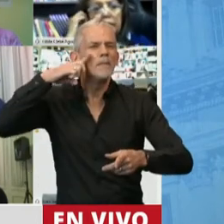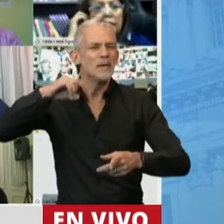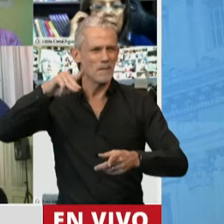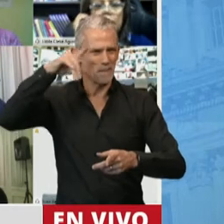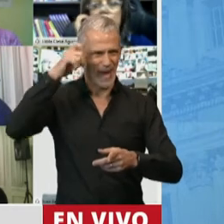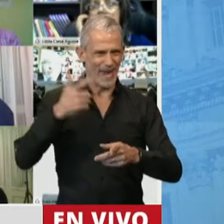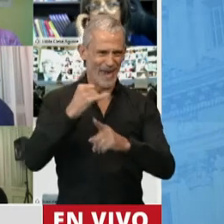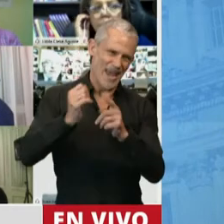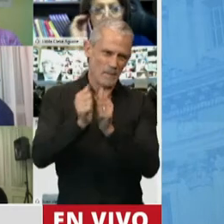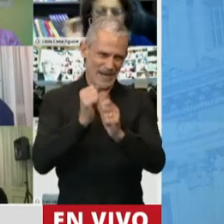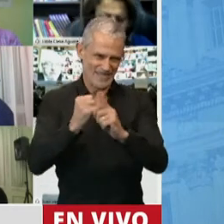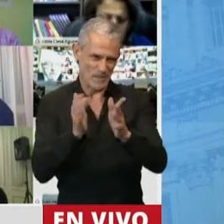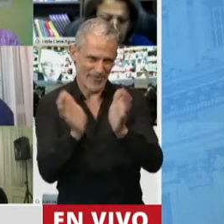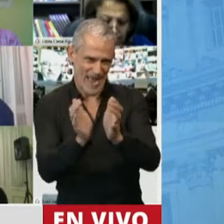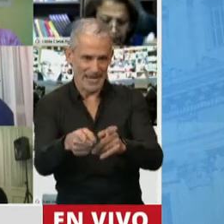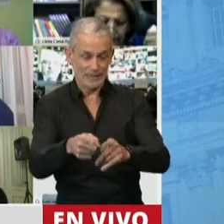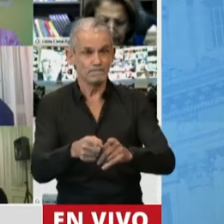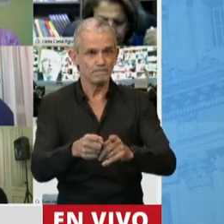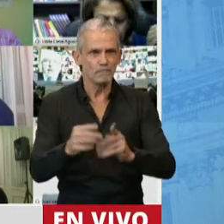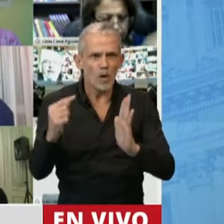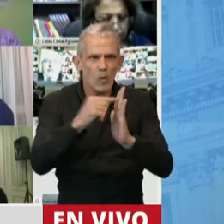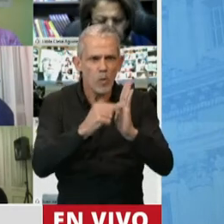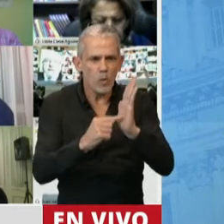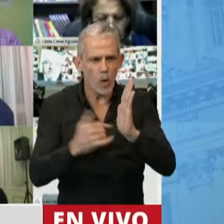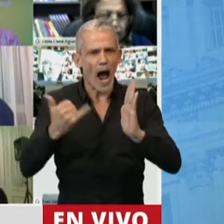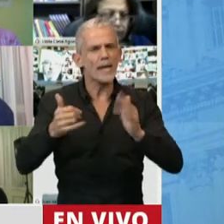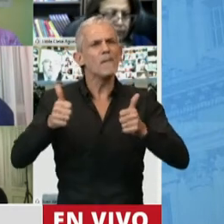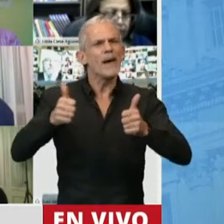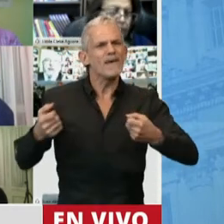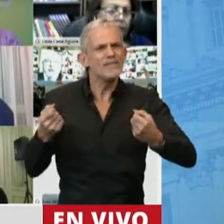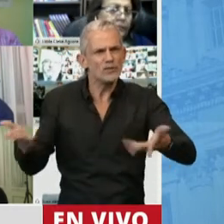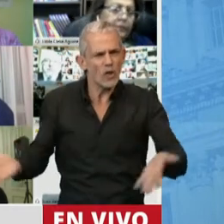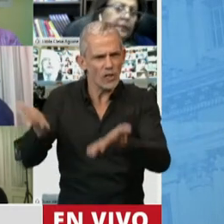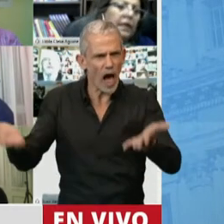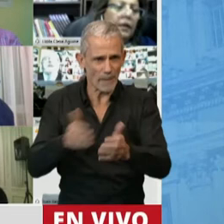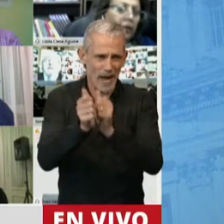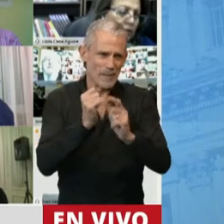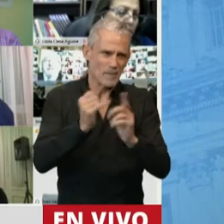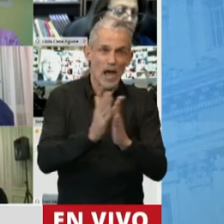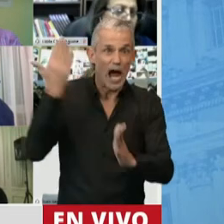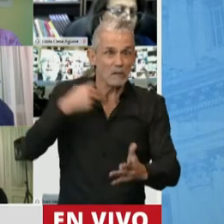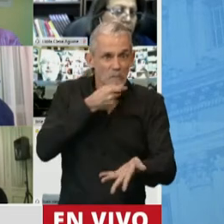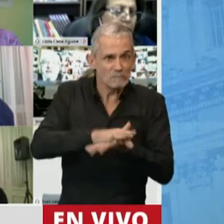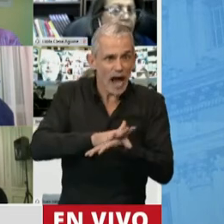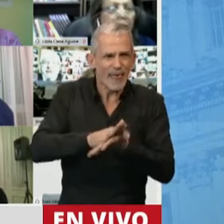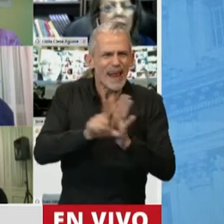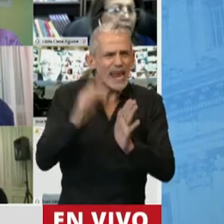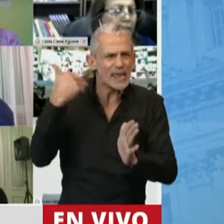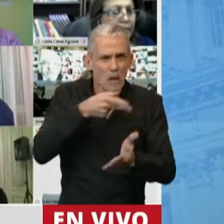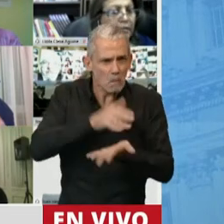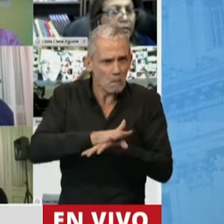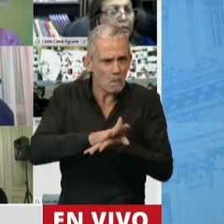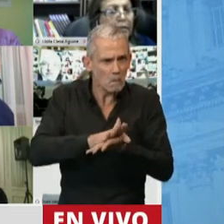claro, en todos los requisitos hay beneficios para la MIPYME que no existía en la ley anterior,